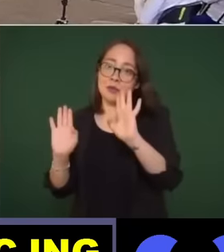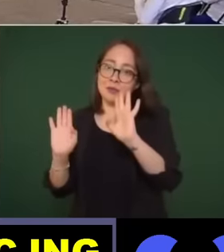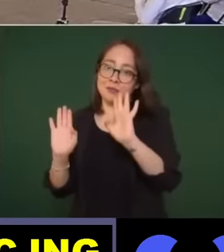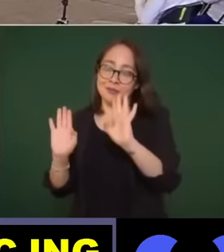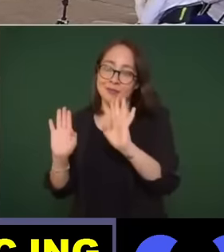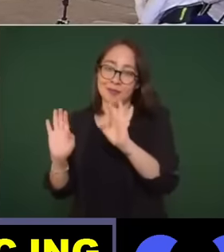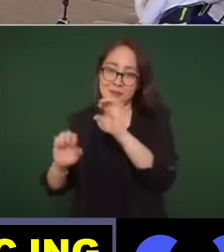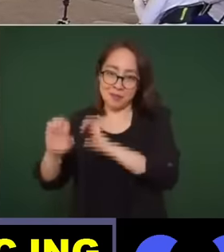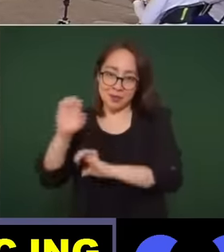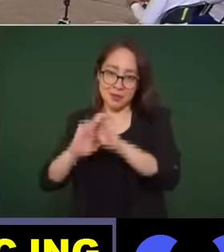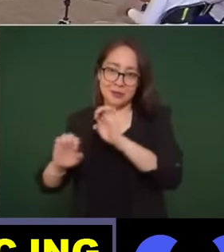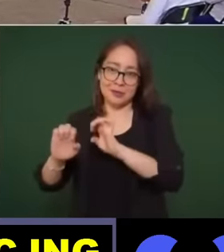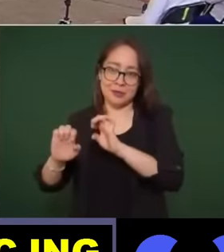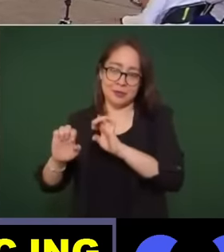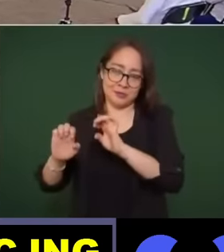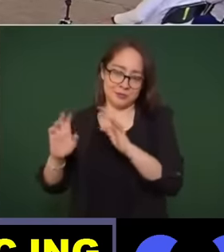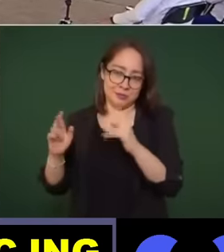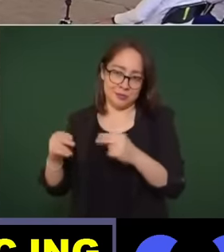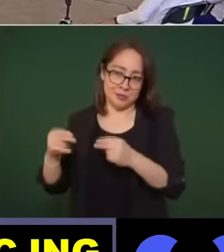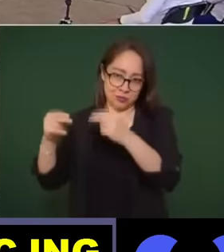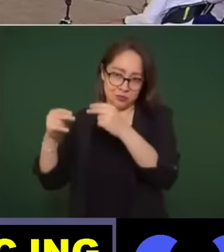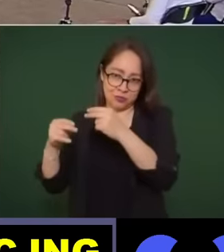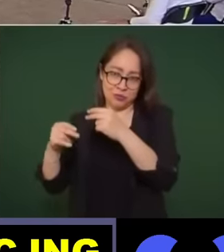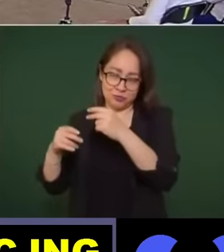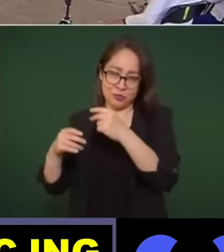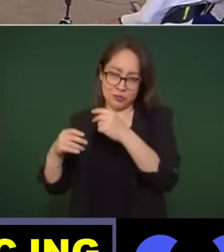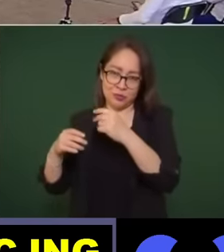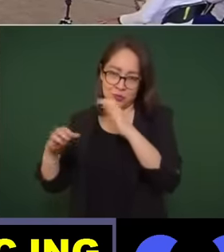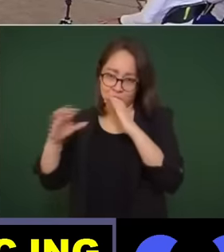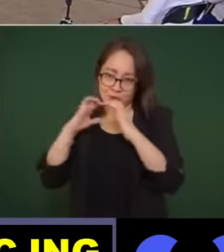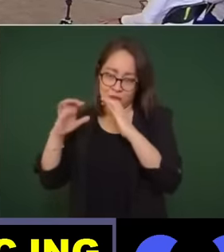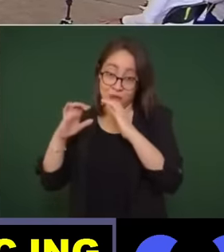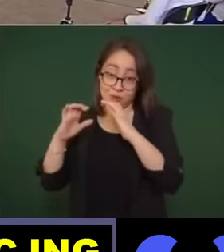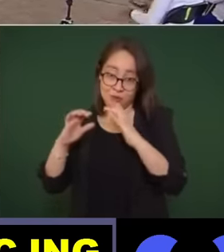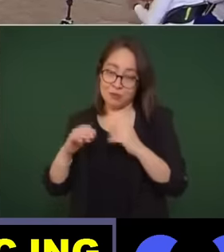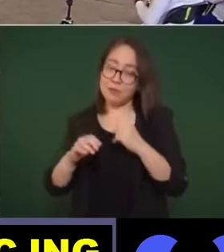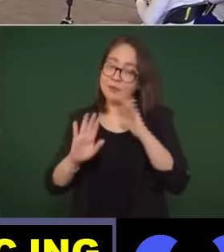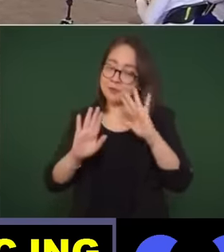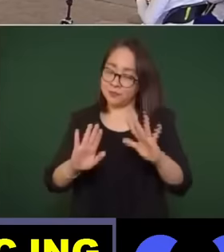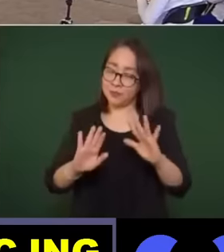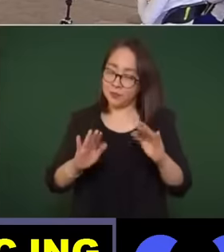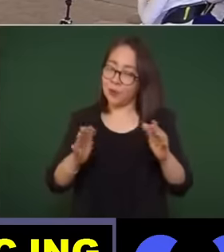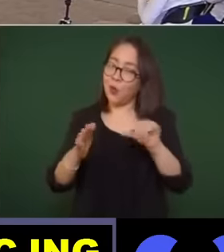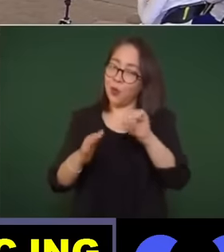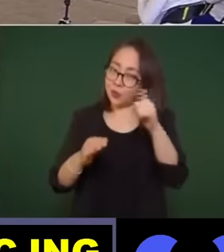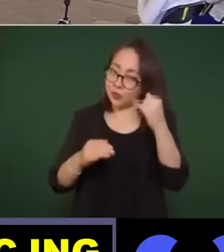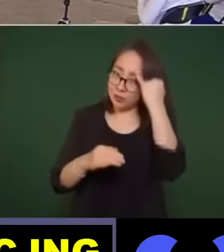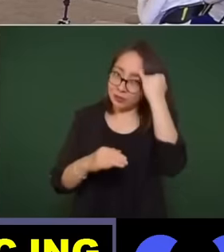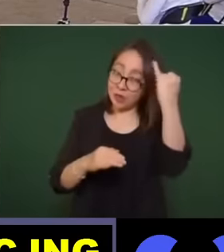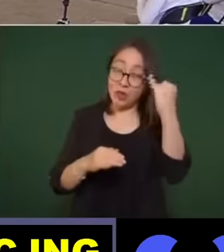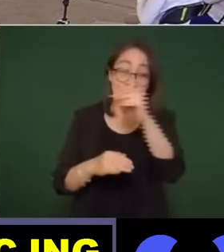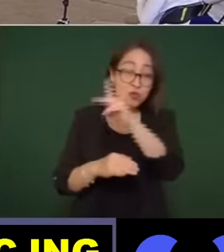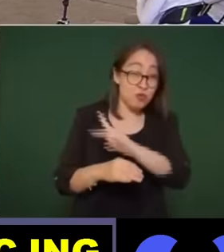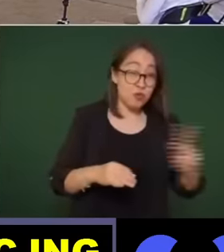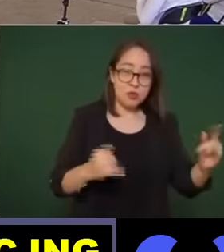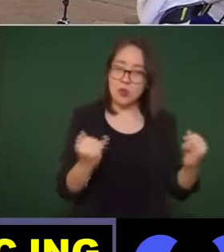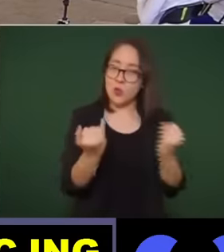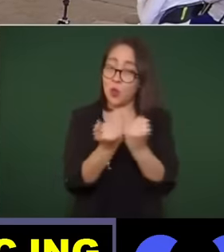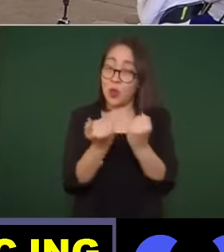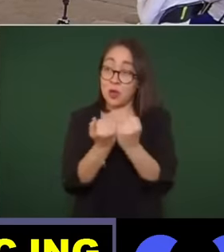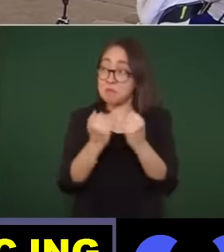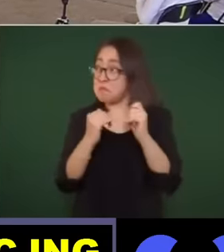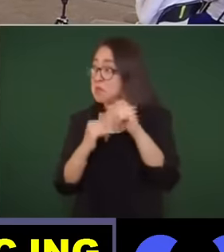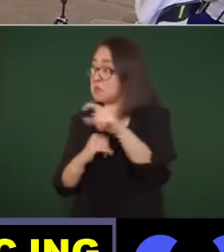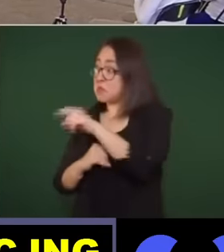no todos son iguales hay excepciones y donde hay más excepciones